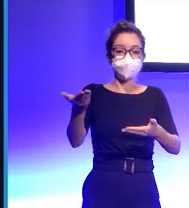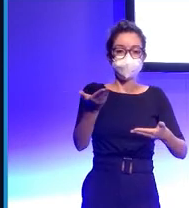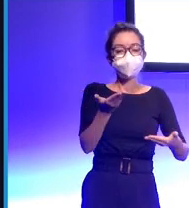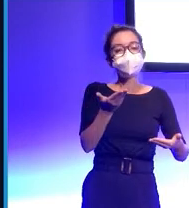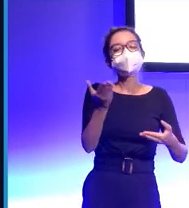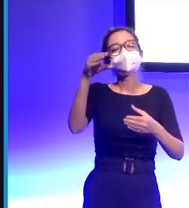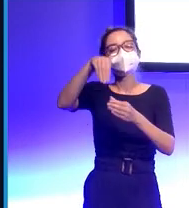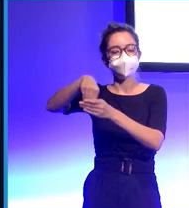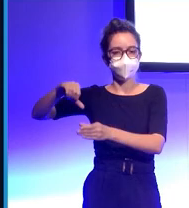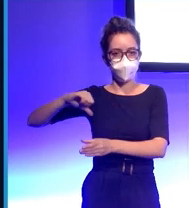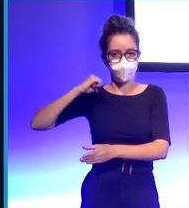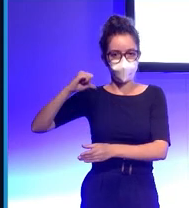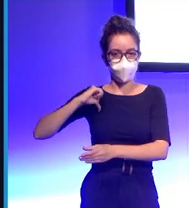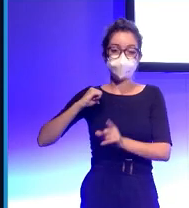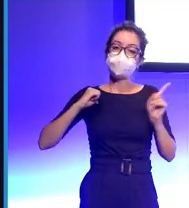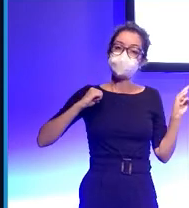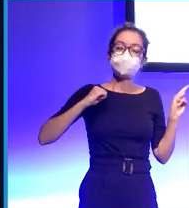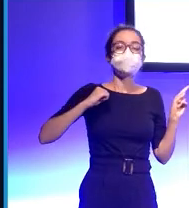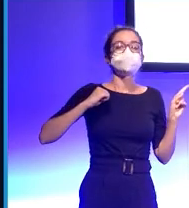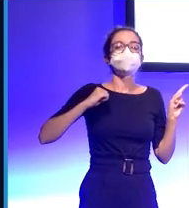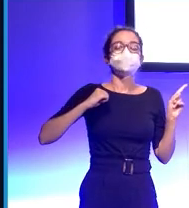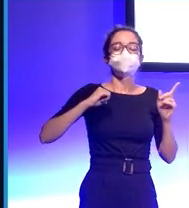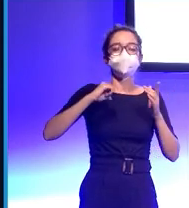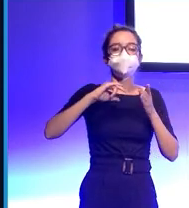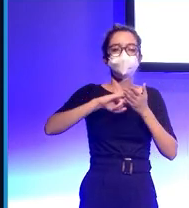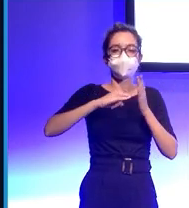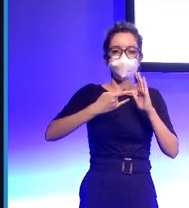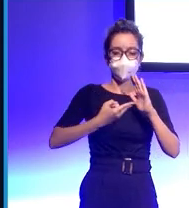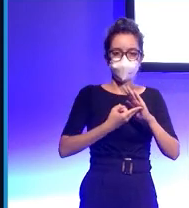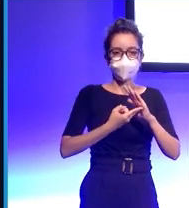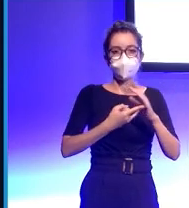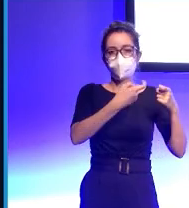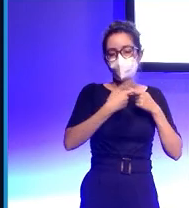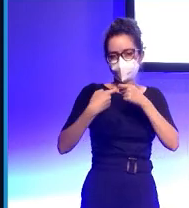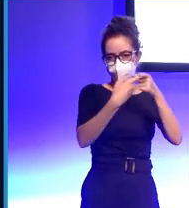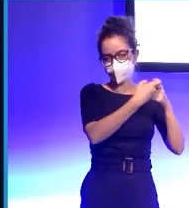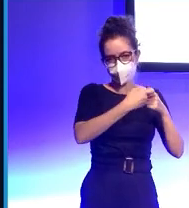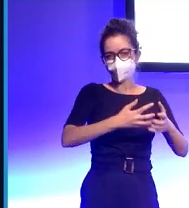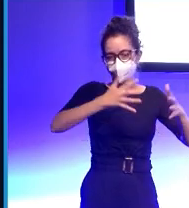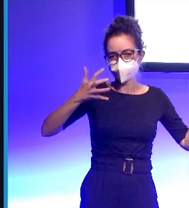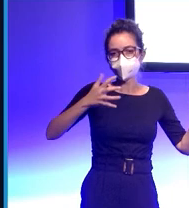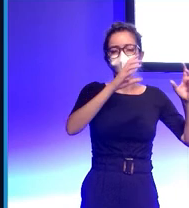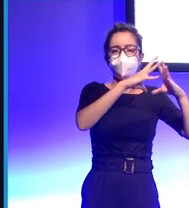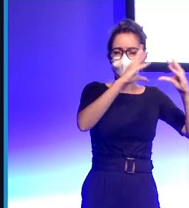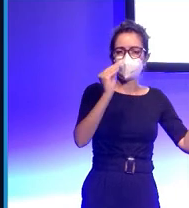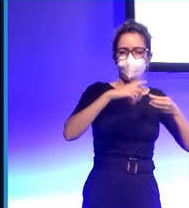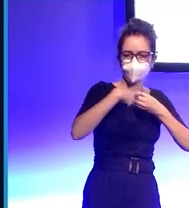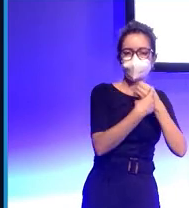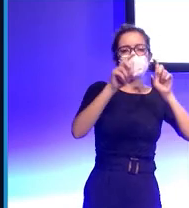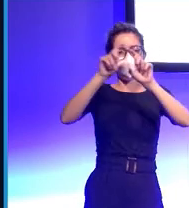hospitalario y esto es un proyecto que hacemos con un consorcio bastante grande donde participan diferentes universidades y también empresas,